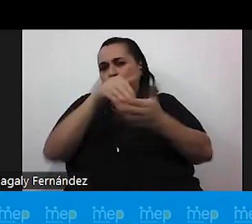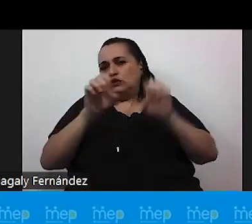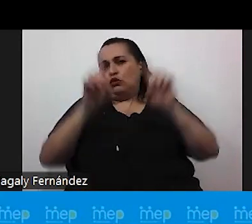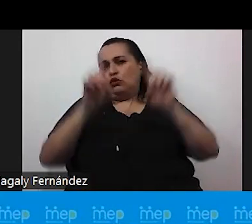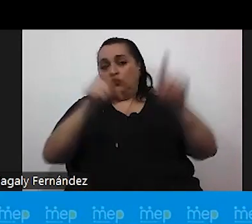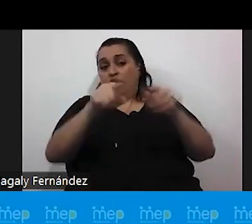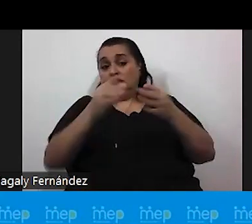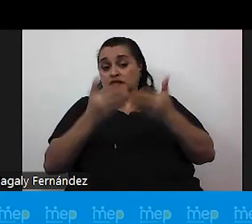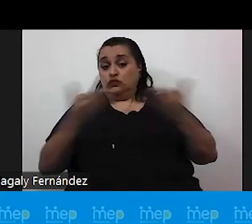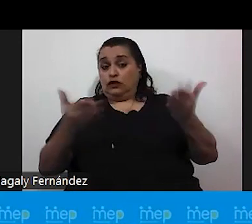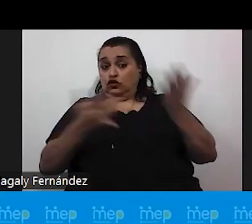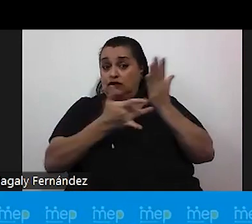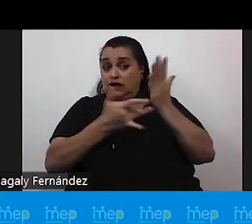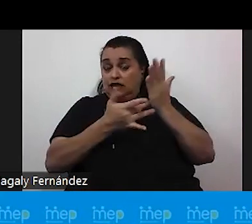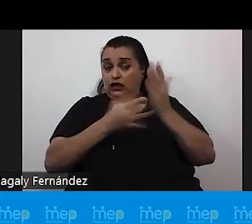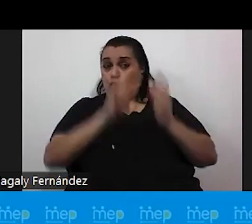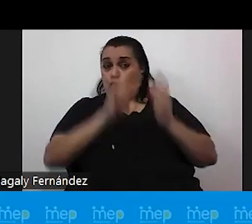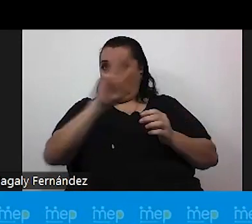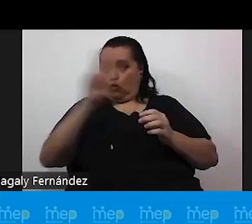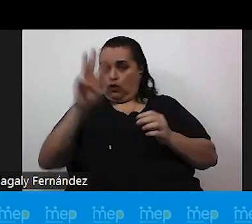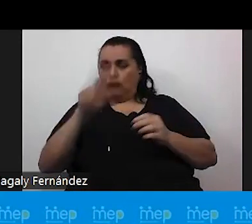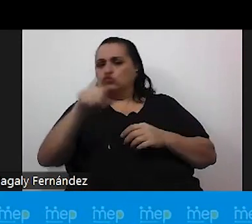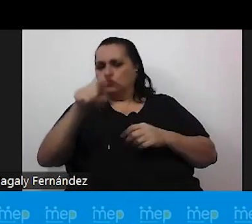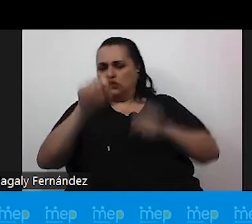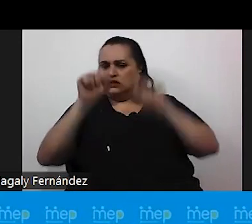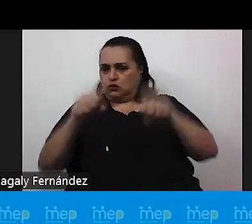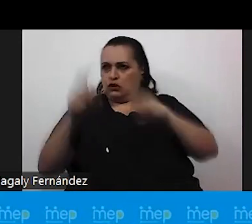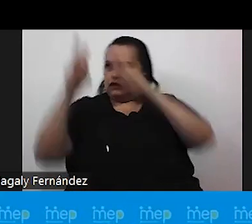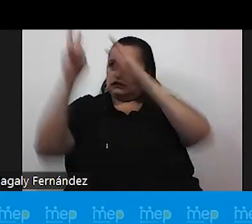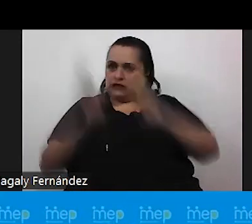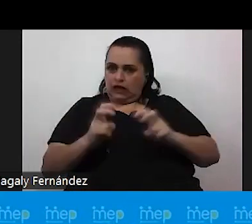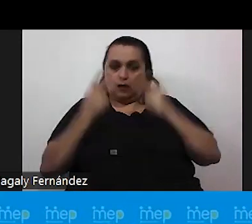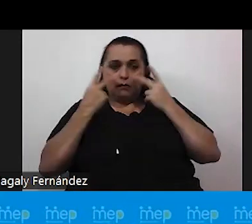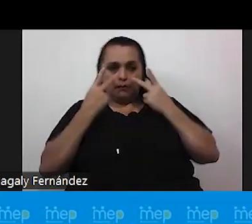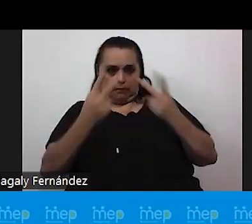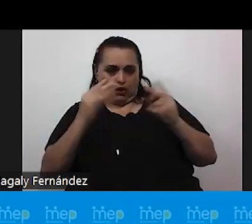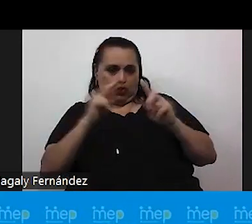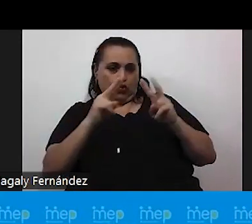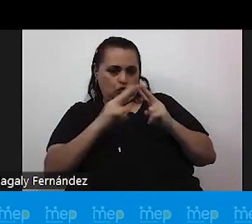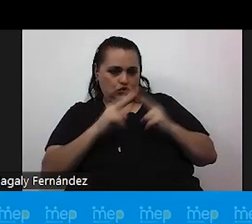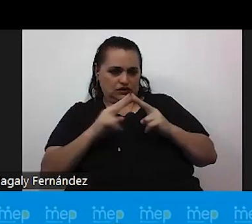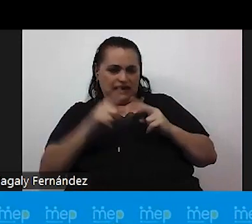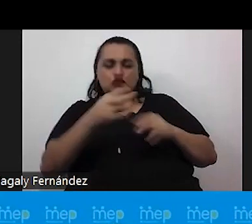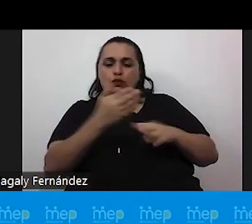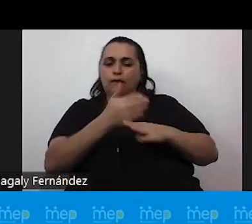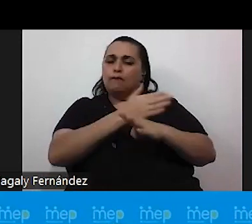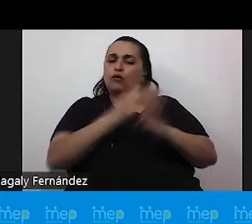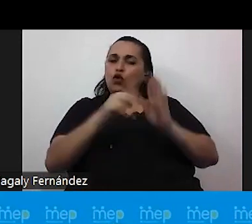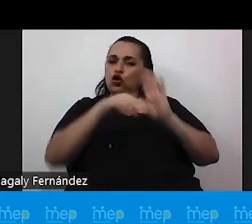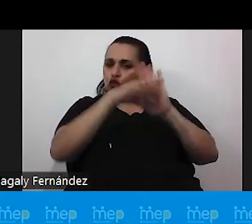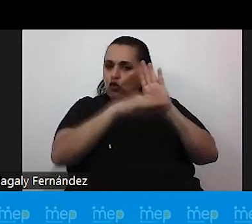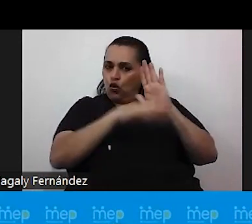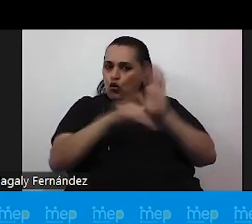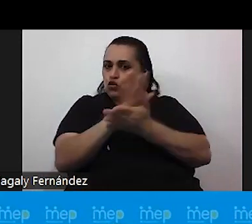técnico se encuentra en una página web y ustedes lo pueden descargar para conocer más que que un protocolo me parece a mí que es un